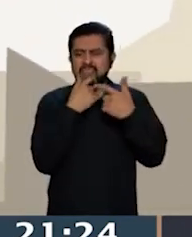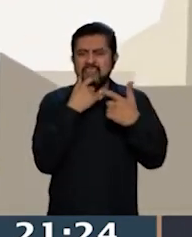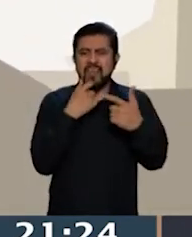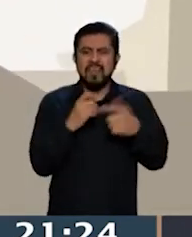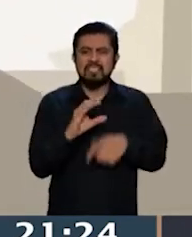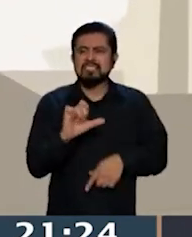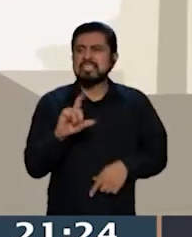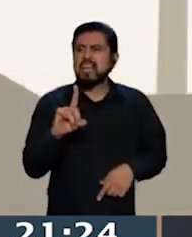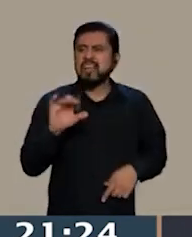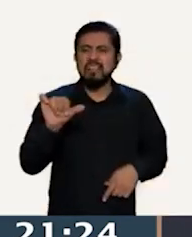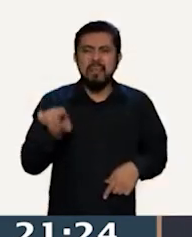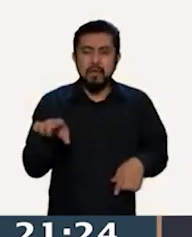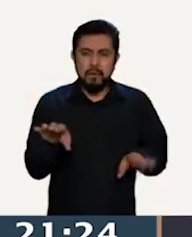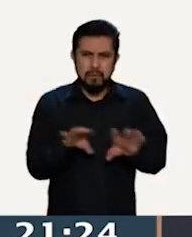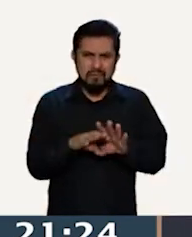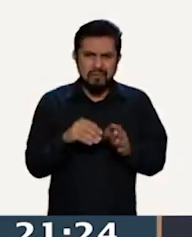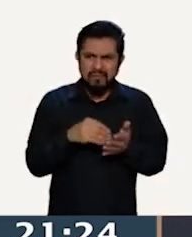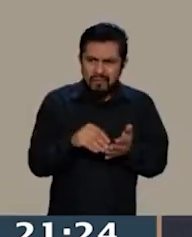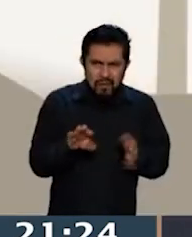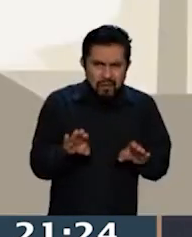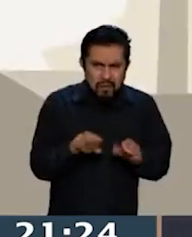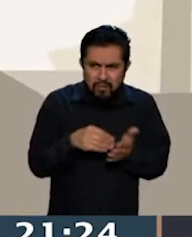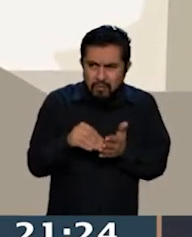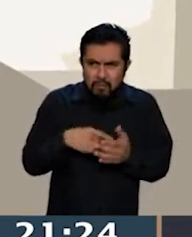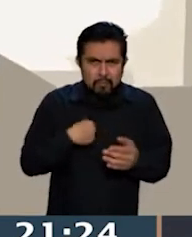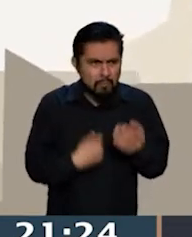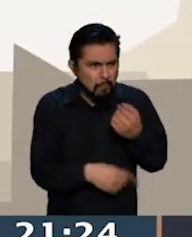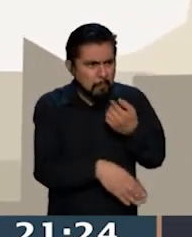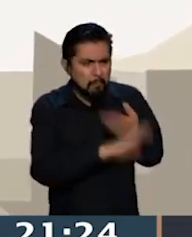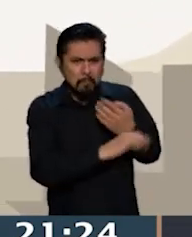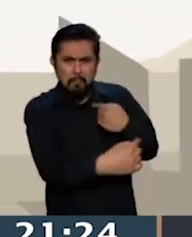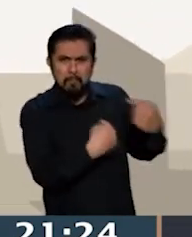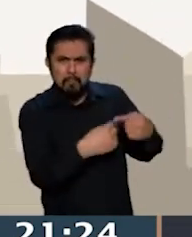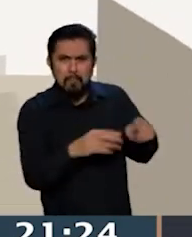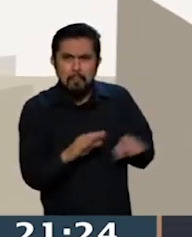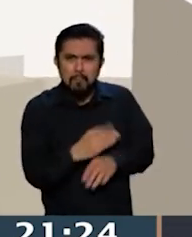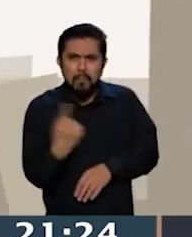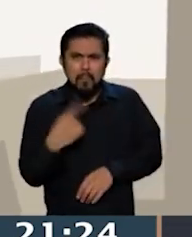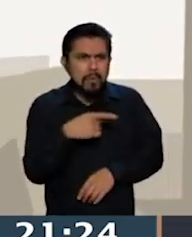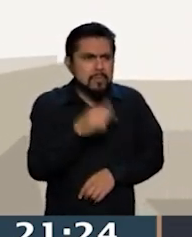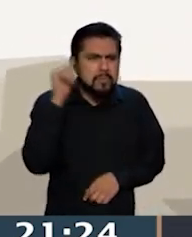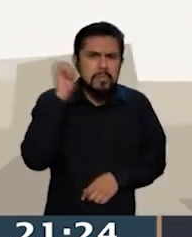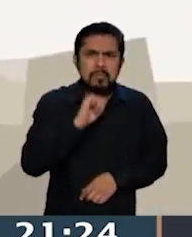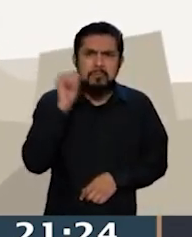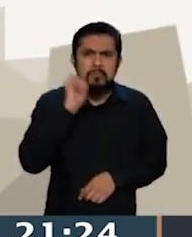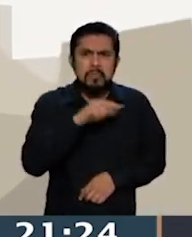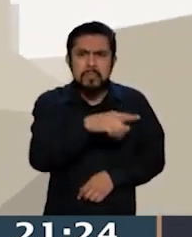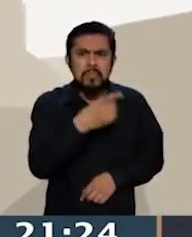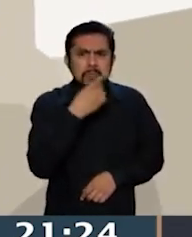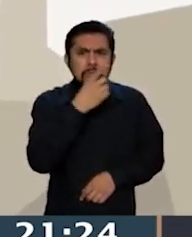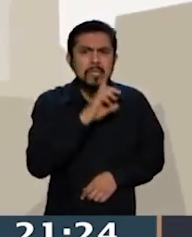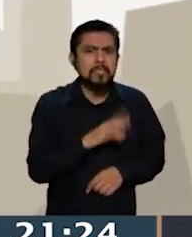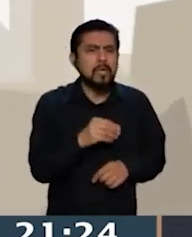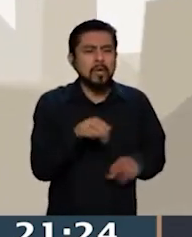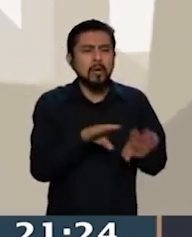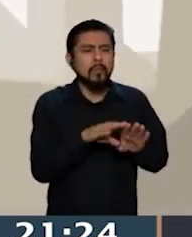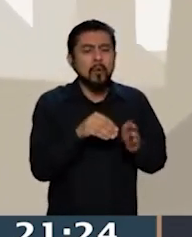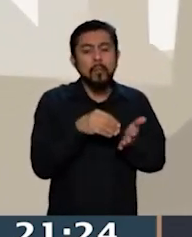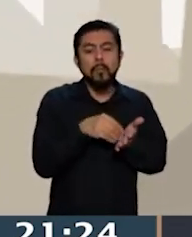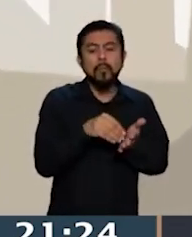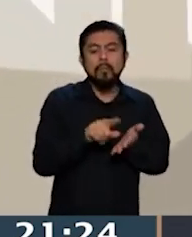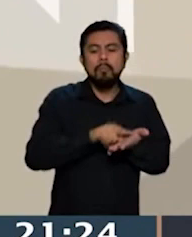palabra senadora, con ese, y le pone ese, utiliza todo el tiempo expresiones de cerditos, de puercos,